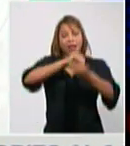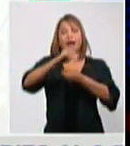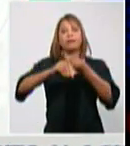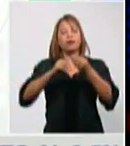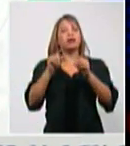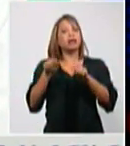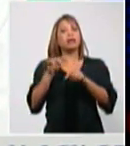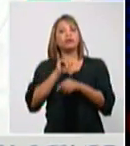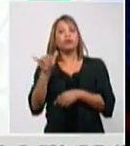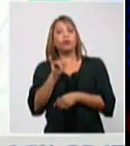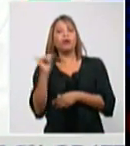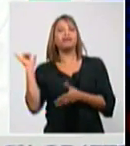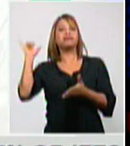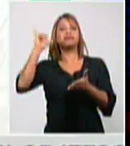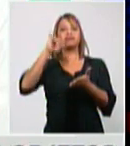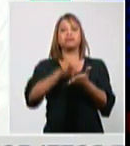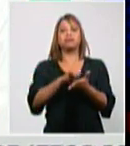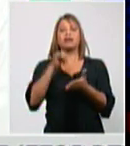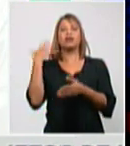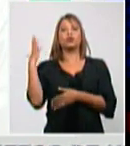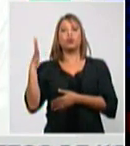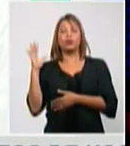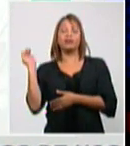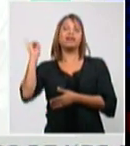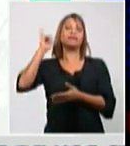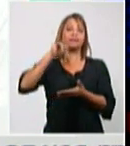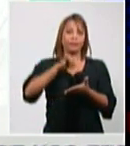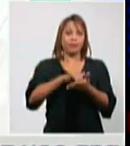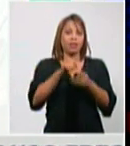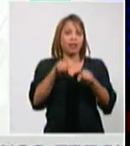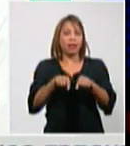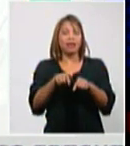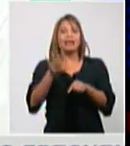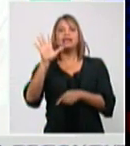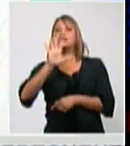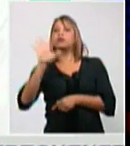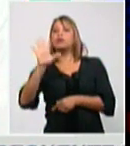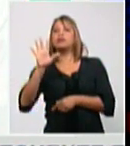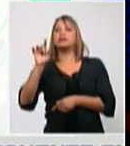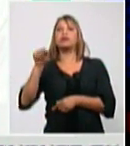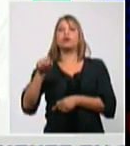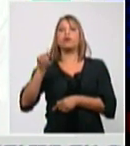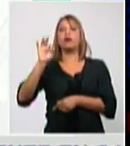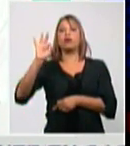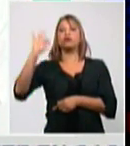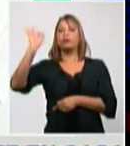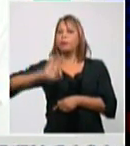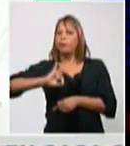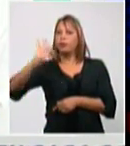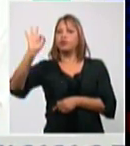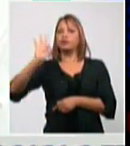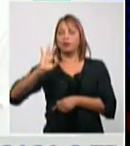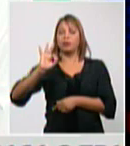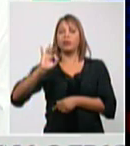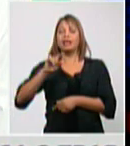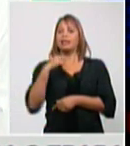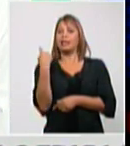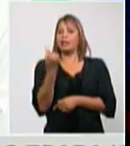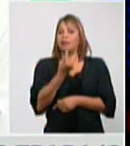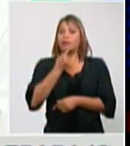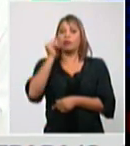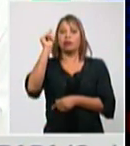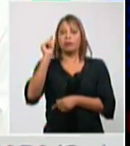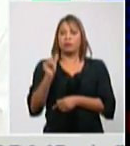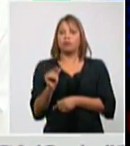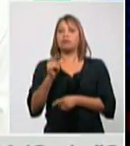arribo de viajeros a nuestro país y es que el 55,8% de los casos confirmados en el día de